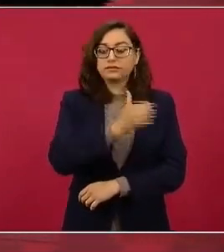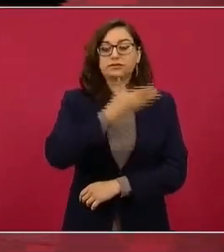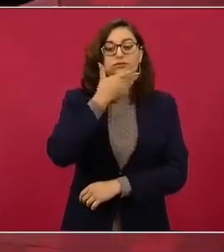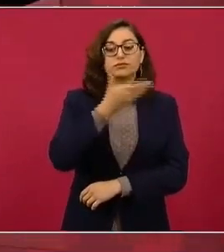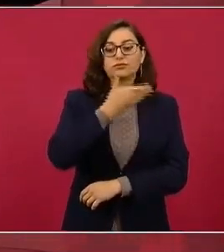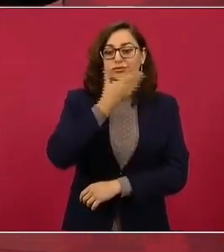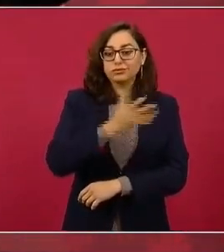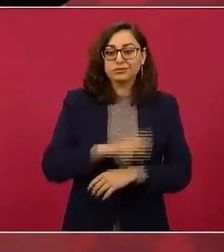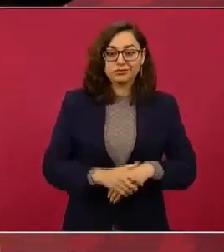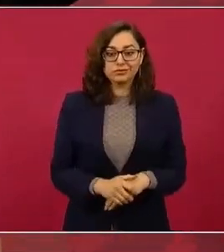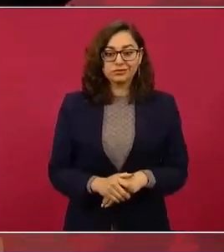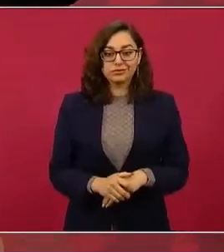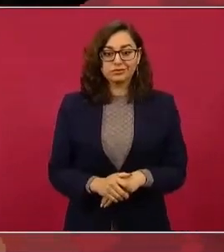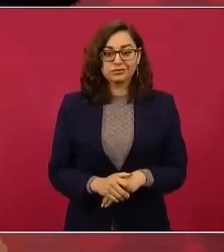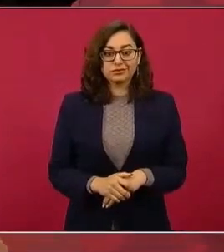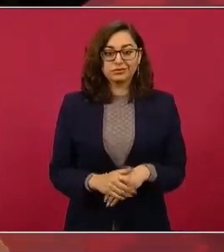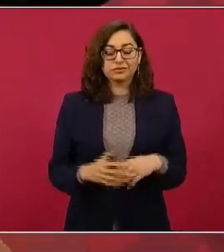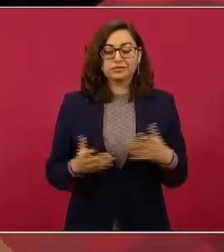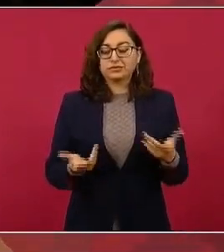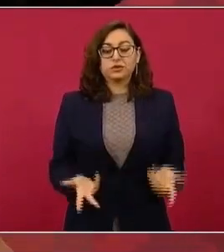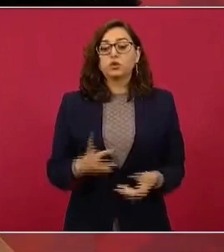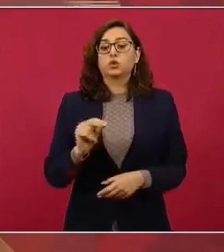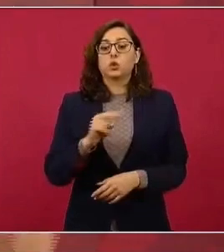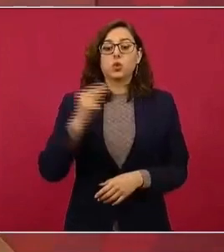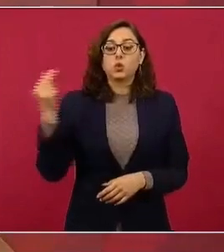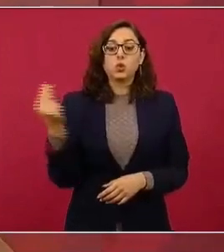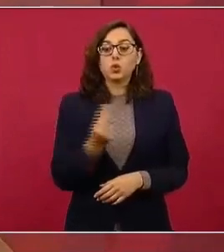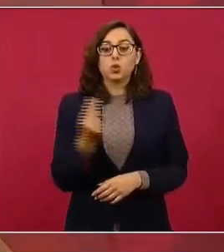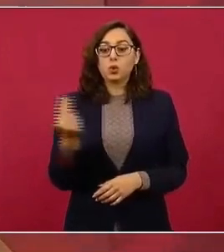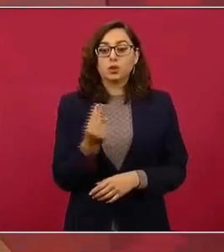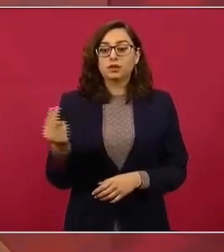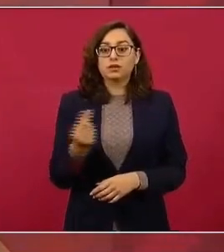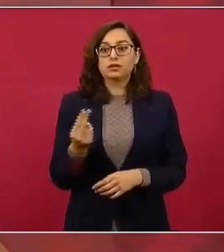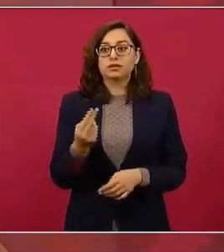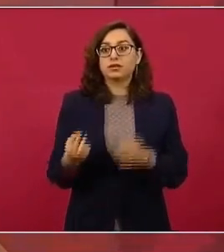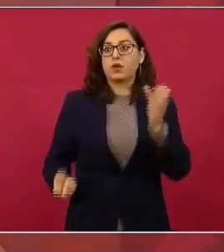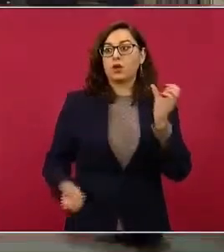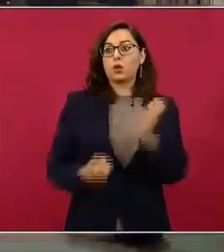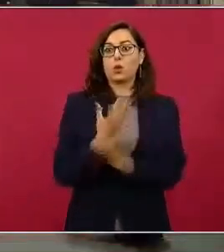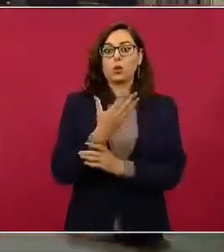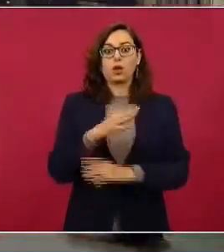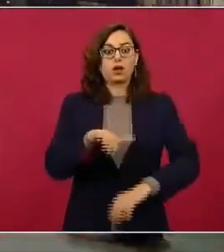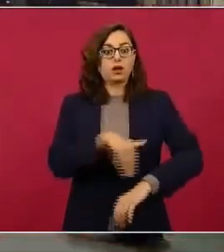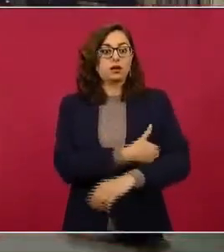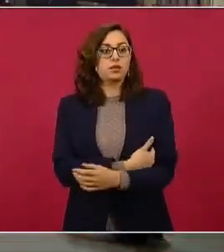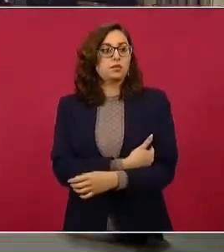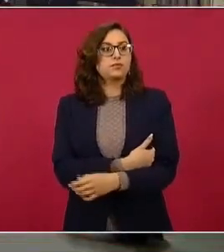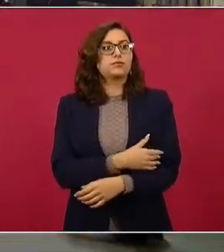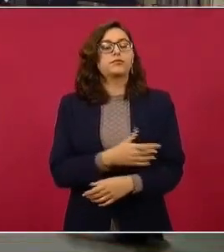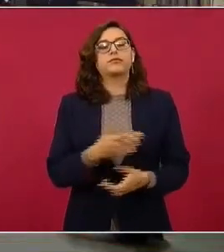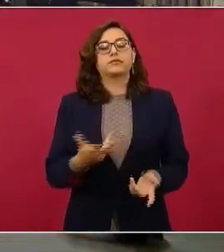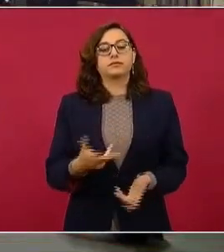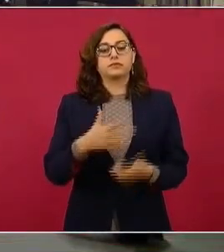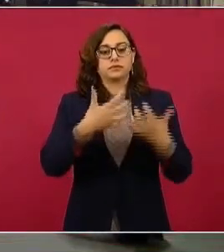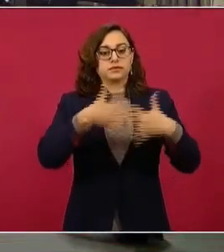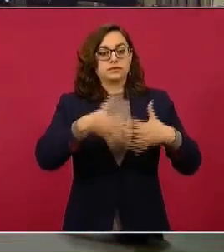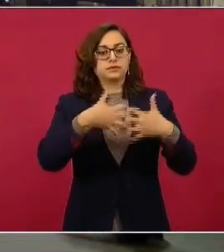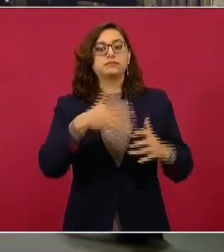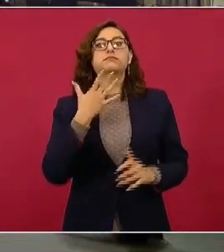cuando tenían pensado hacer la refinería de Hidalgo, ya después hablamos de eso